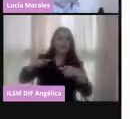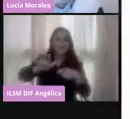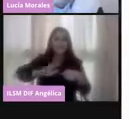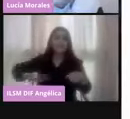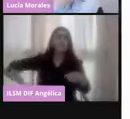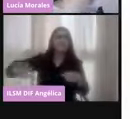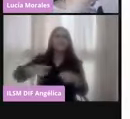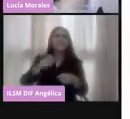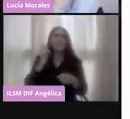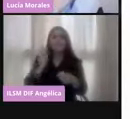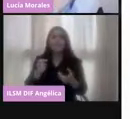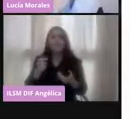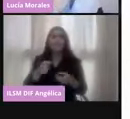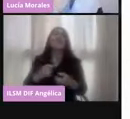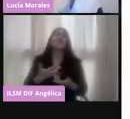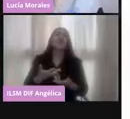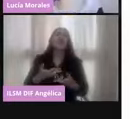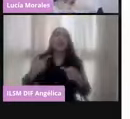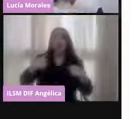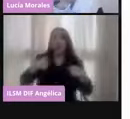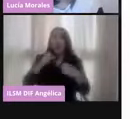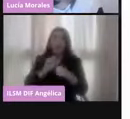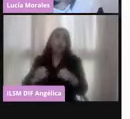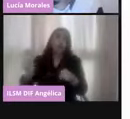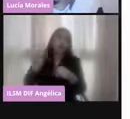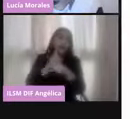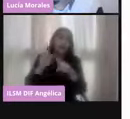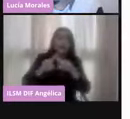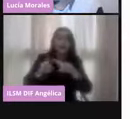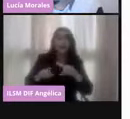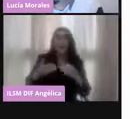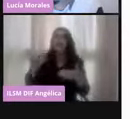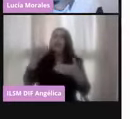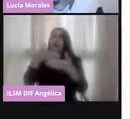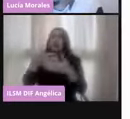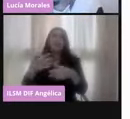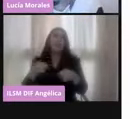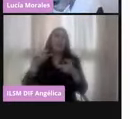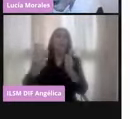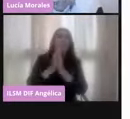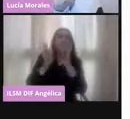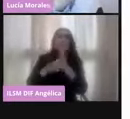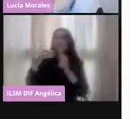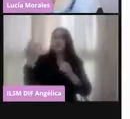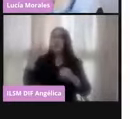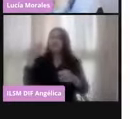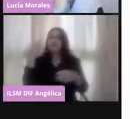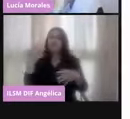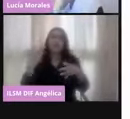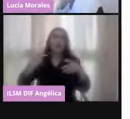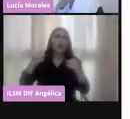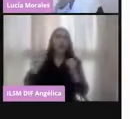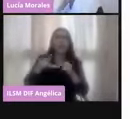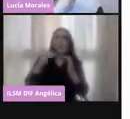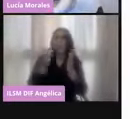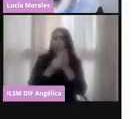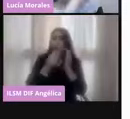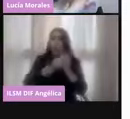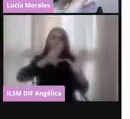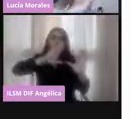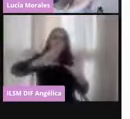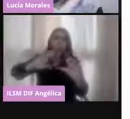He tenido oportunidad de participar en diversos foros, de participar en impartiendo diversos cursos, ponencias y